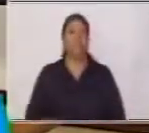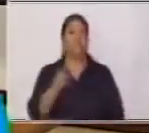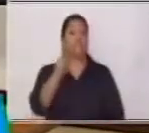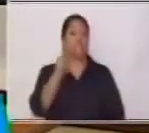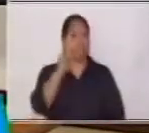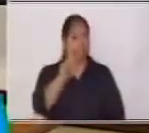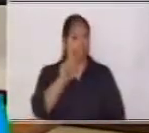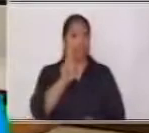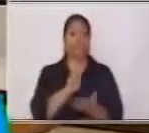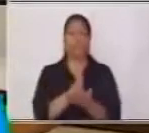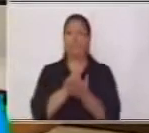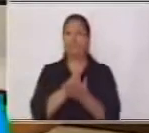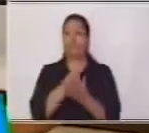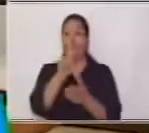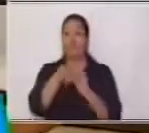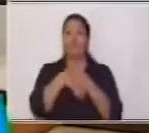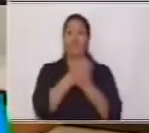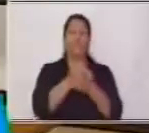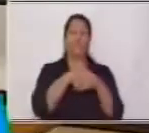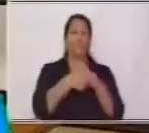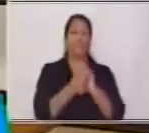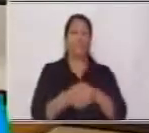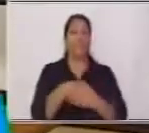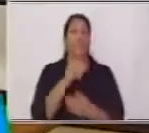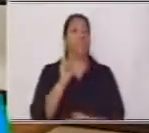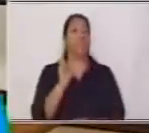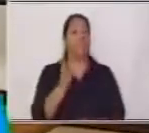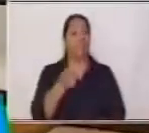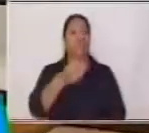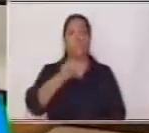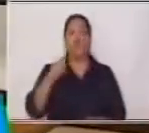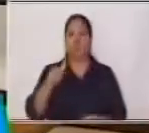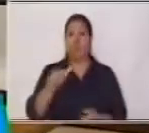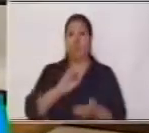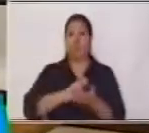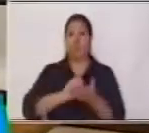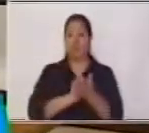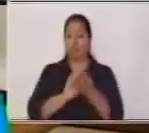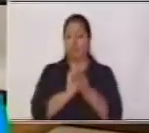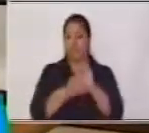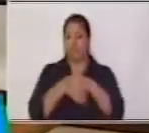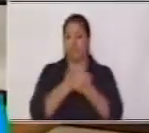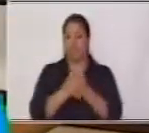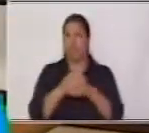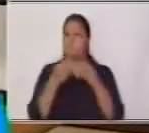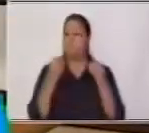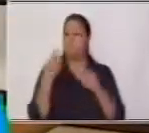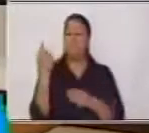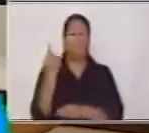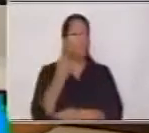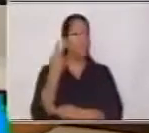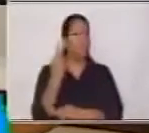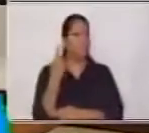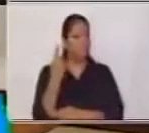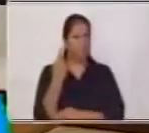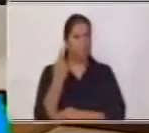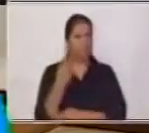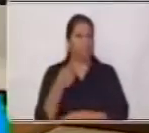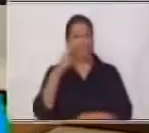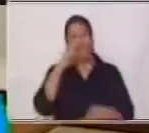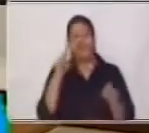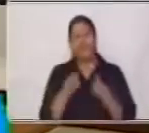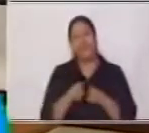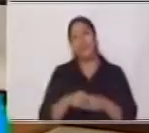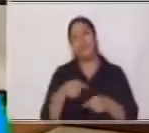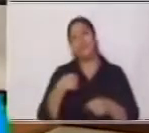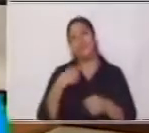que laves tus manos constantemente con agua y jabón, eso es muy importante También saludamos